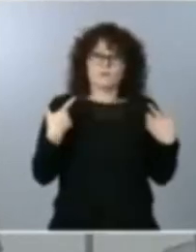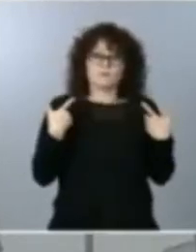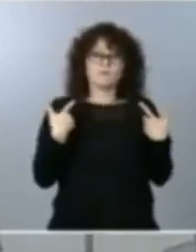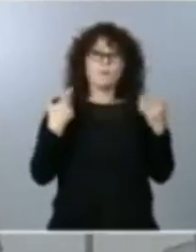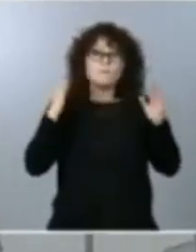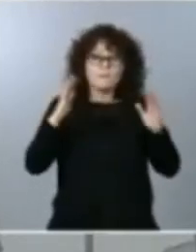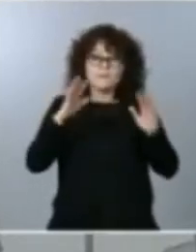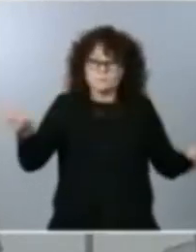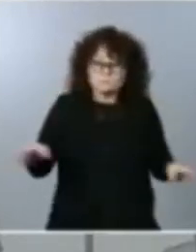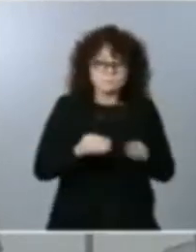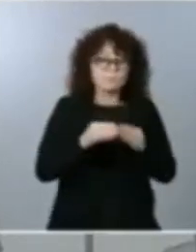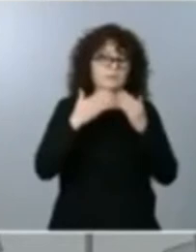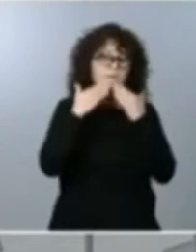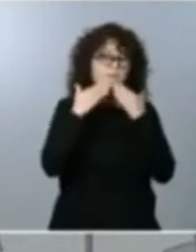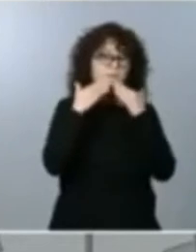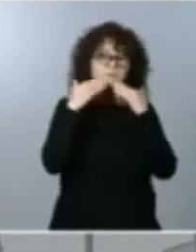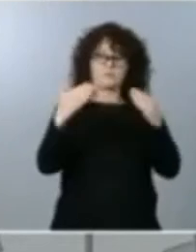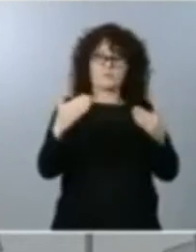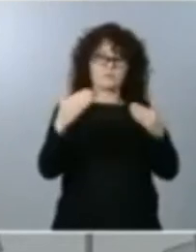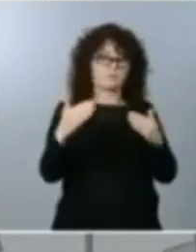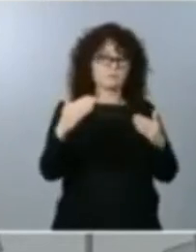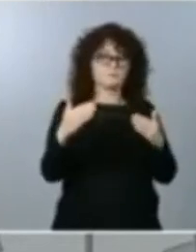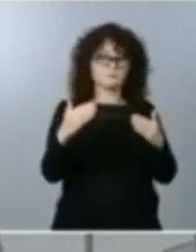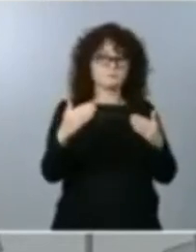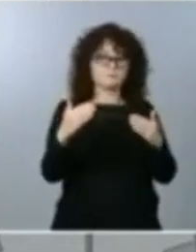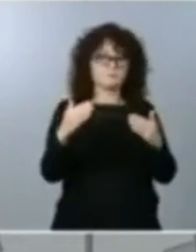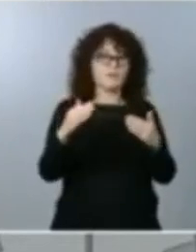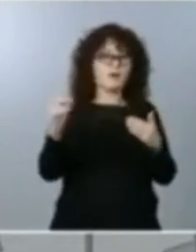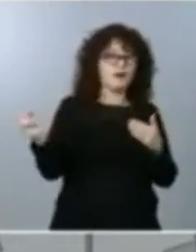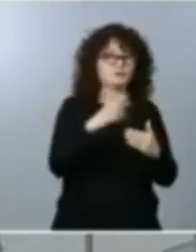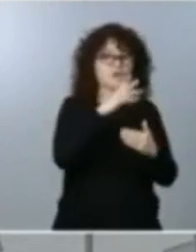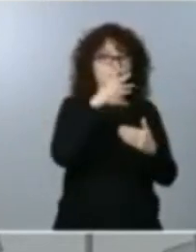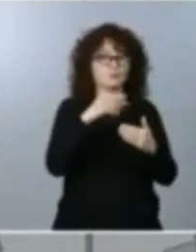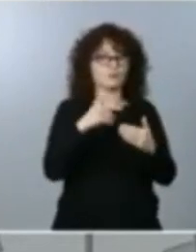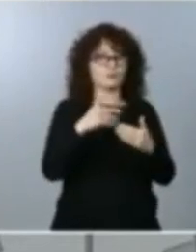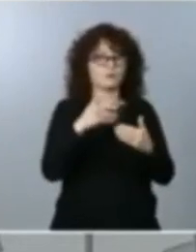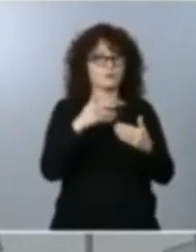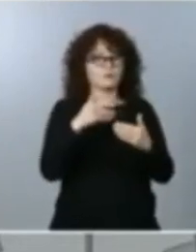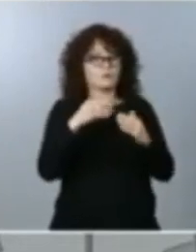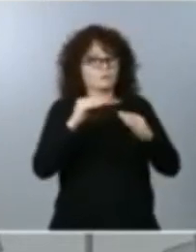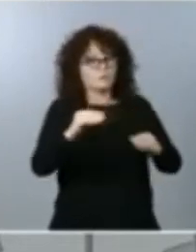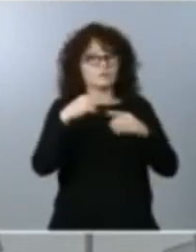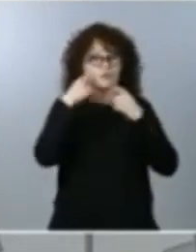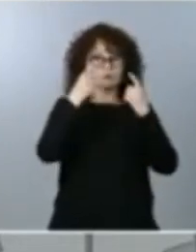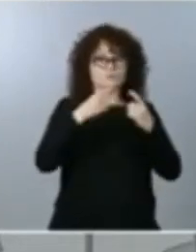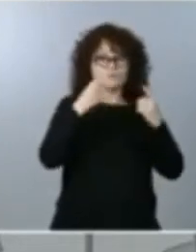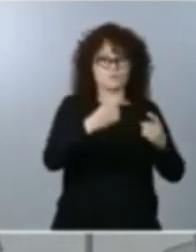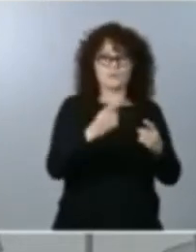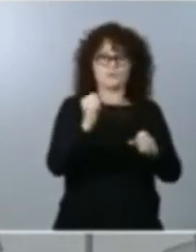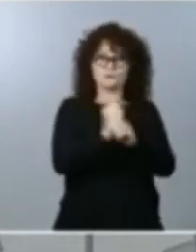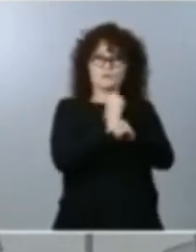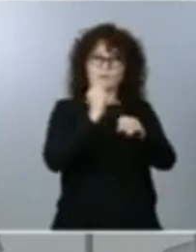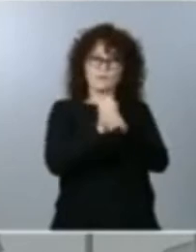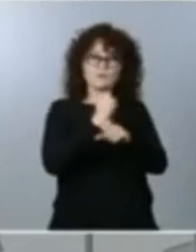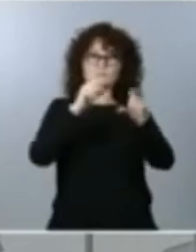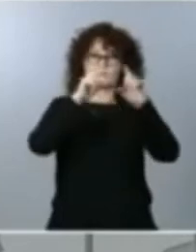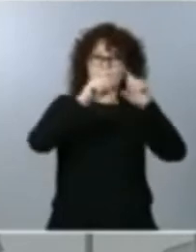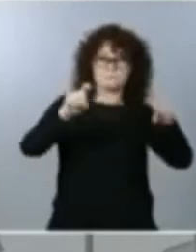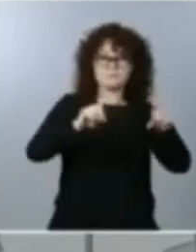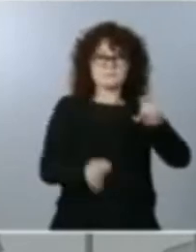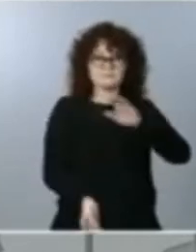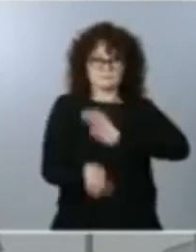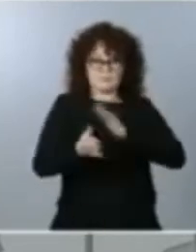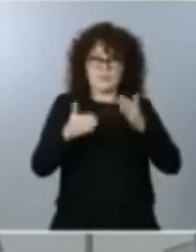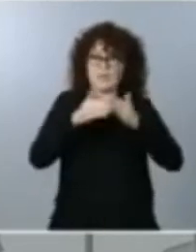la responsabilidad que están manteniendo nuestros trabajadores, nuestras empresas, nuestros emprendedores, que están superando obstáculos.